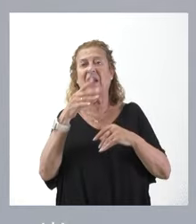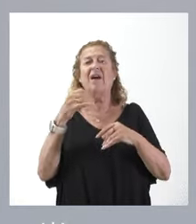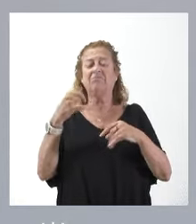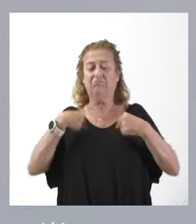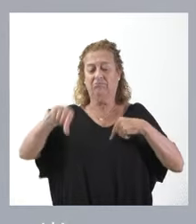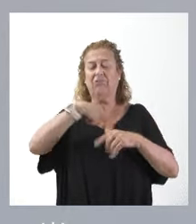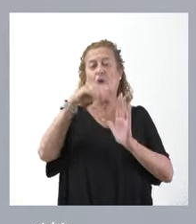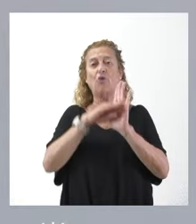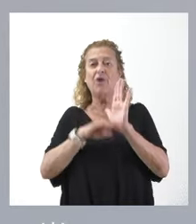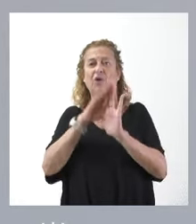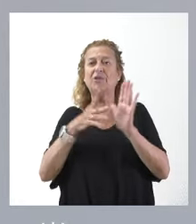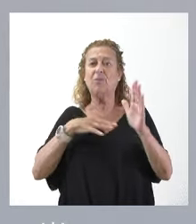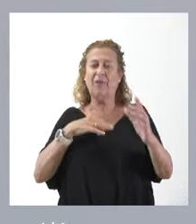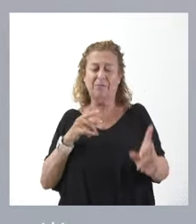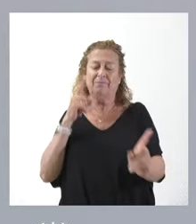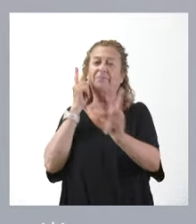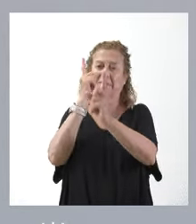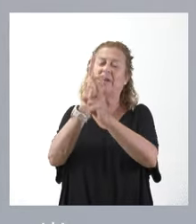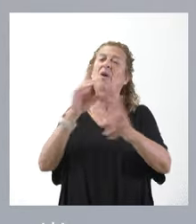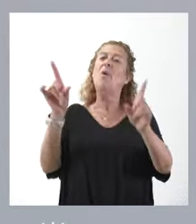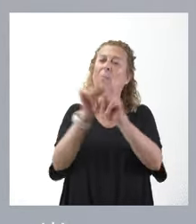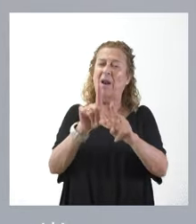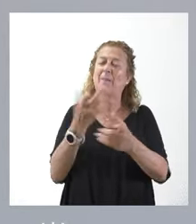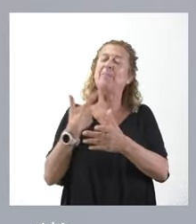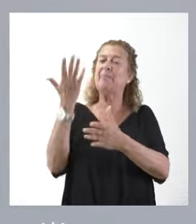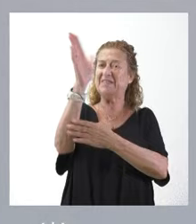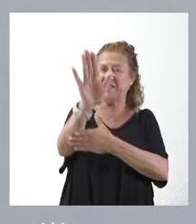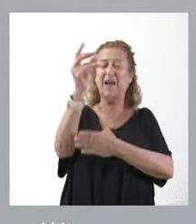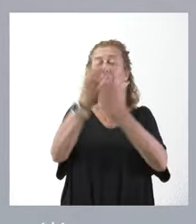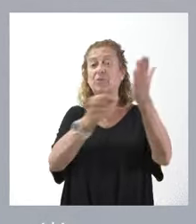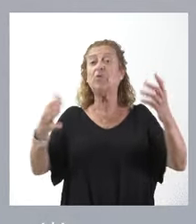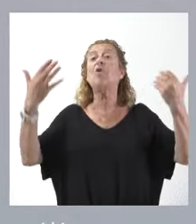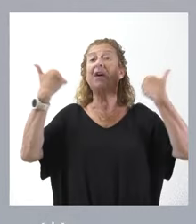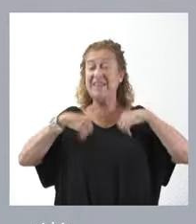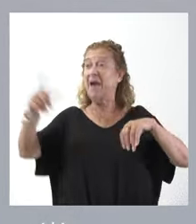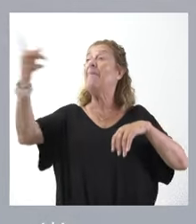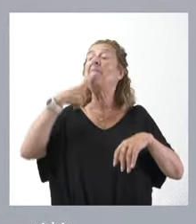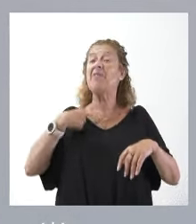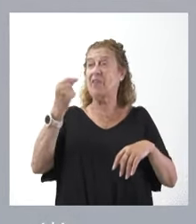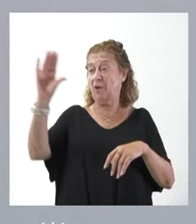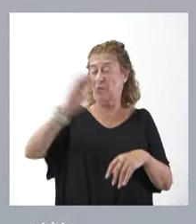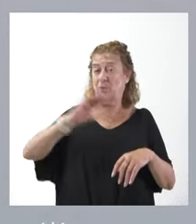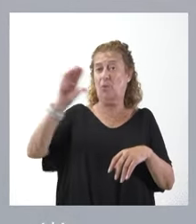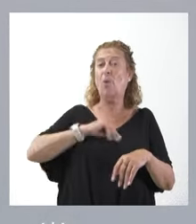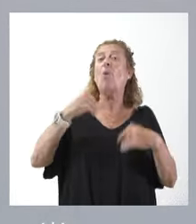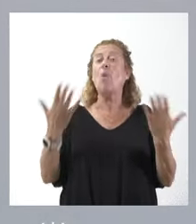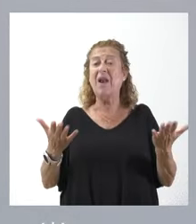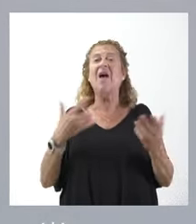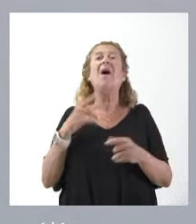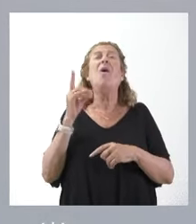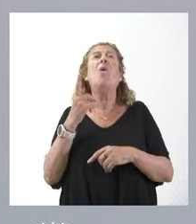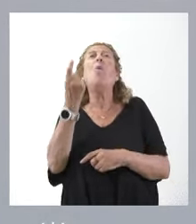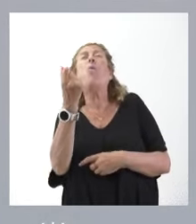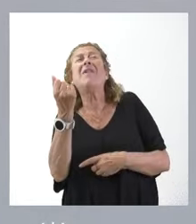de poder abordar la presentación del presupuesto, una vez que ya hemos conocido las entregas a cuenta. No nos preocupa solo la cifra de las